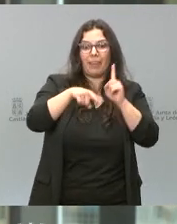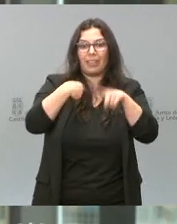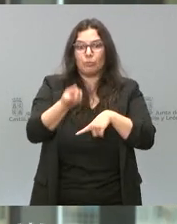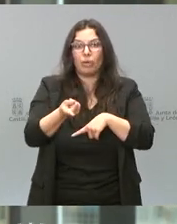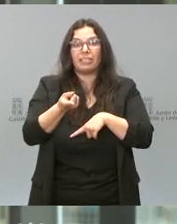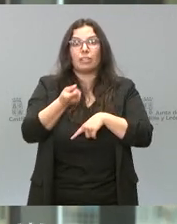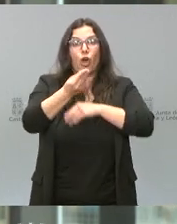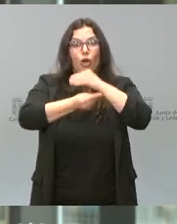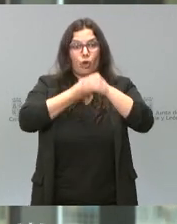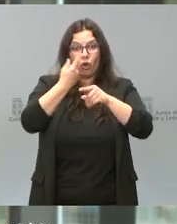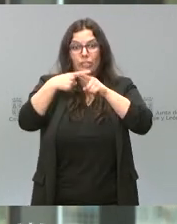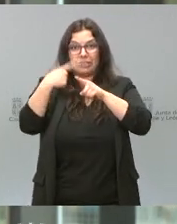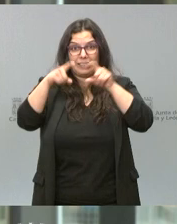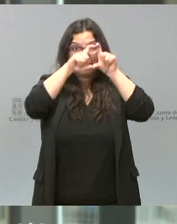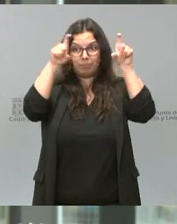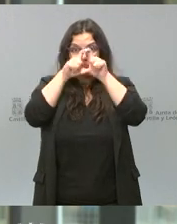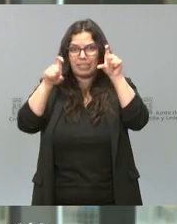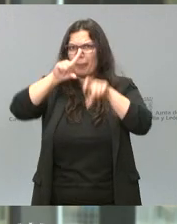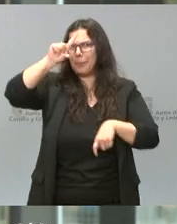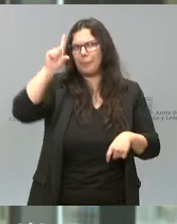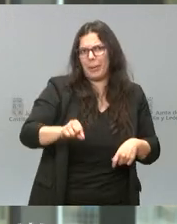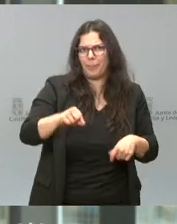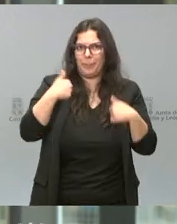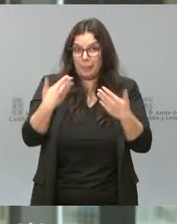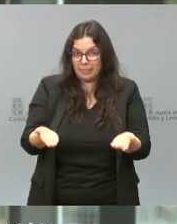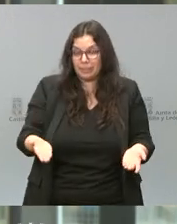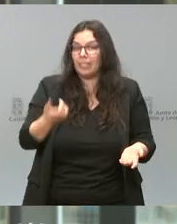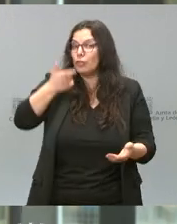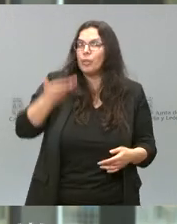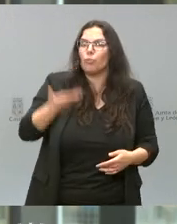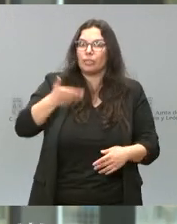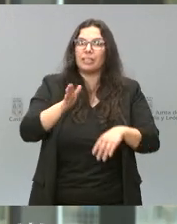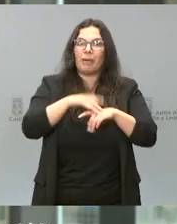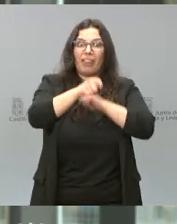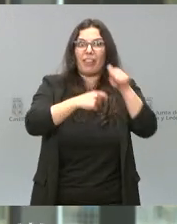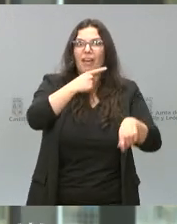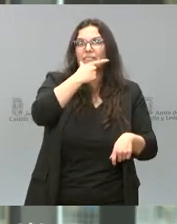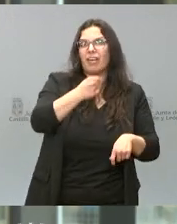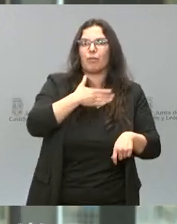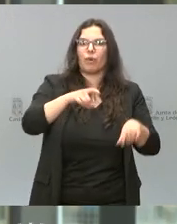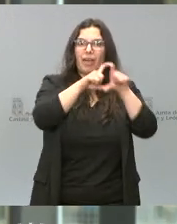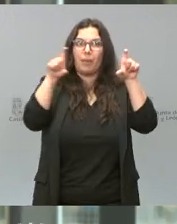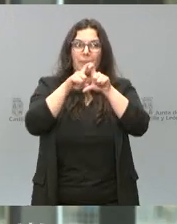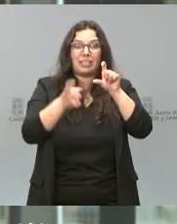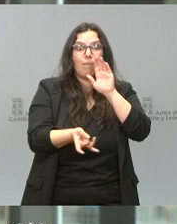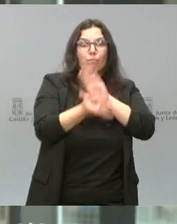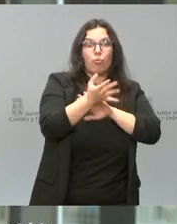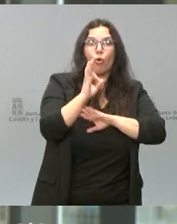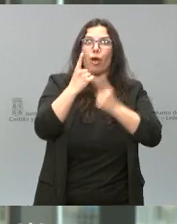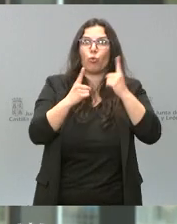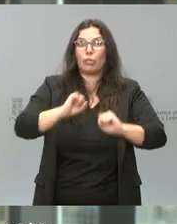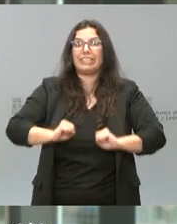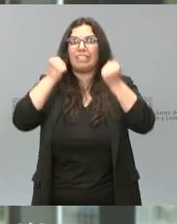empresariales. Esto es vital para el despegue, concreción o incluso la supervivencia de muchísimos proyectos.